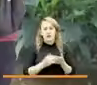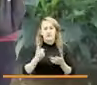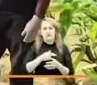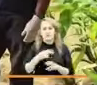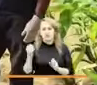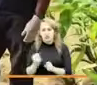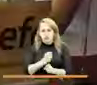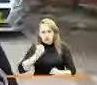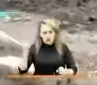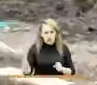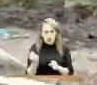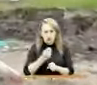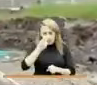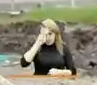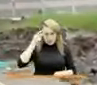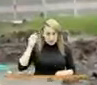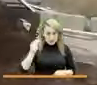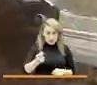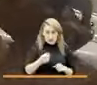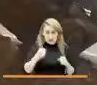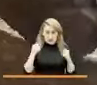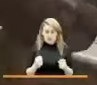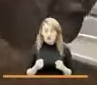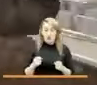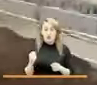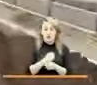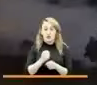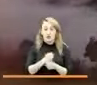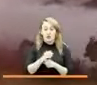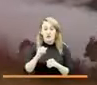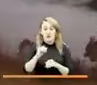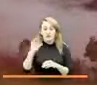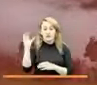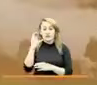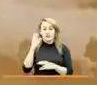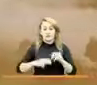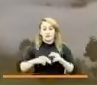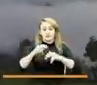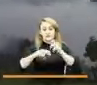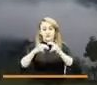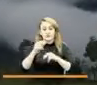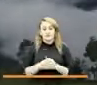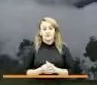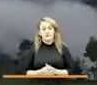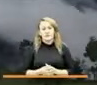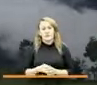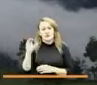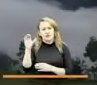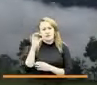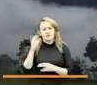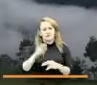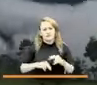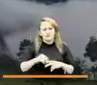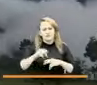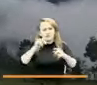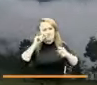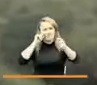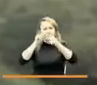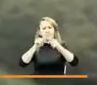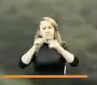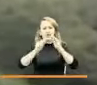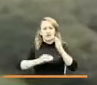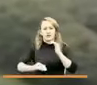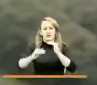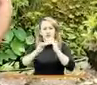trabajar intensamente por el país que todos soñamos construir. Este país que tiene como premisa y norte alcanzar la equidad.